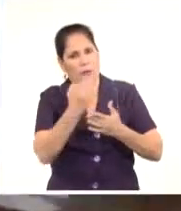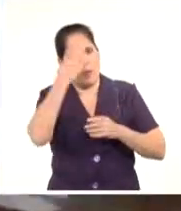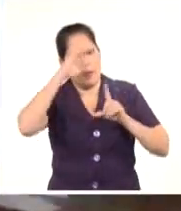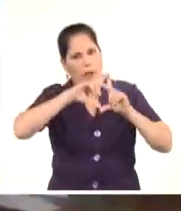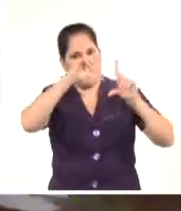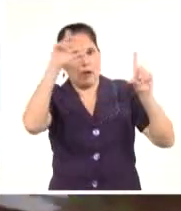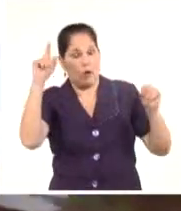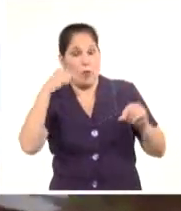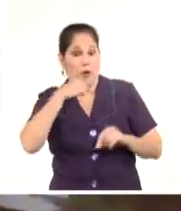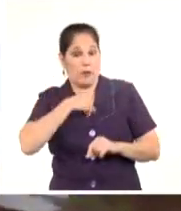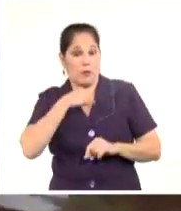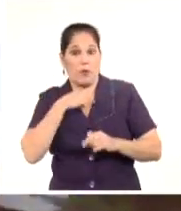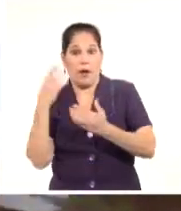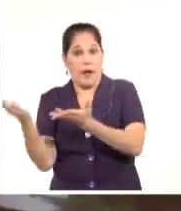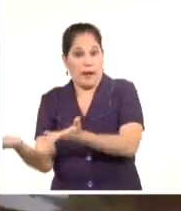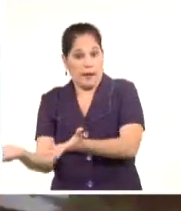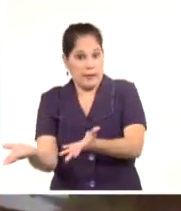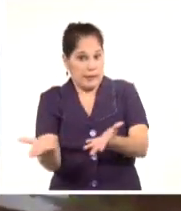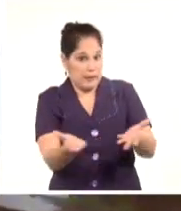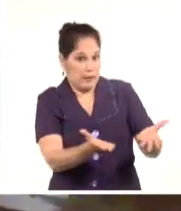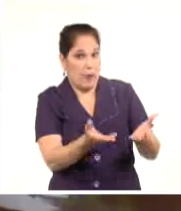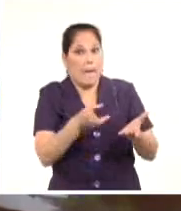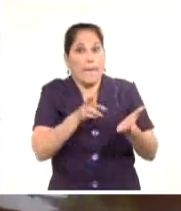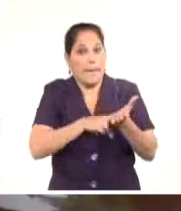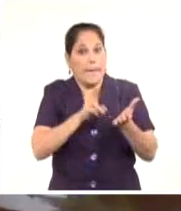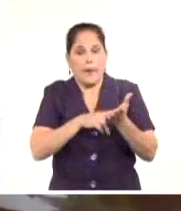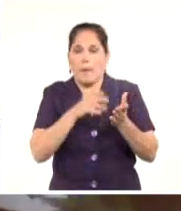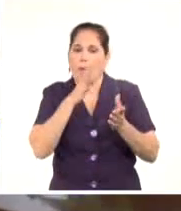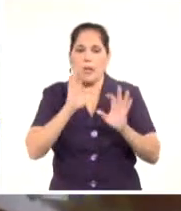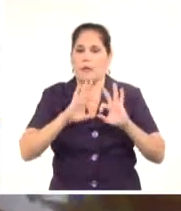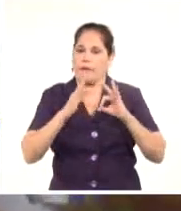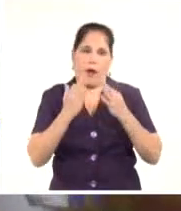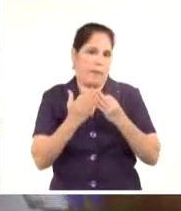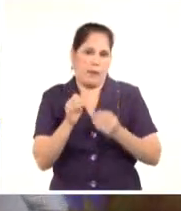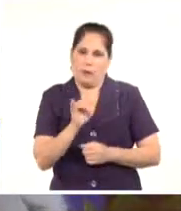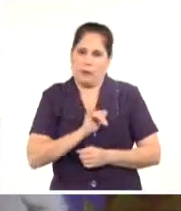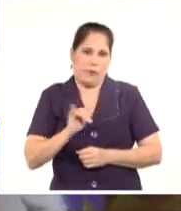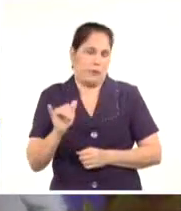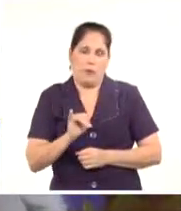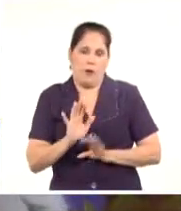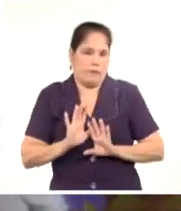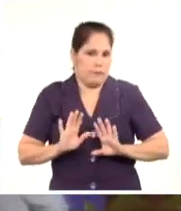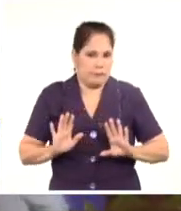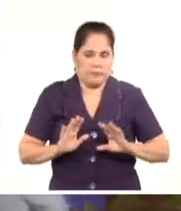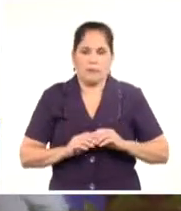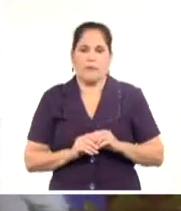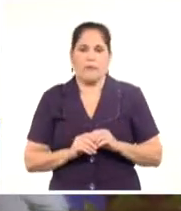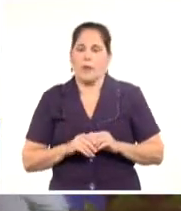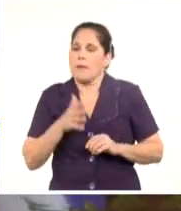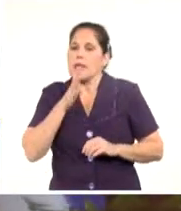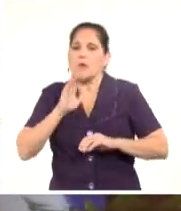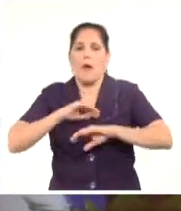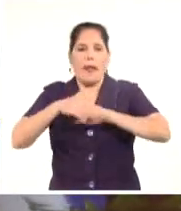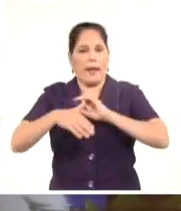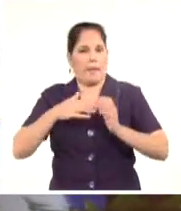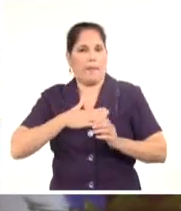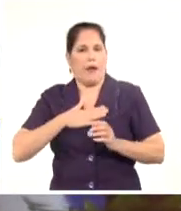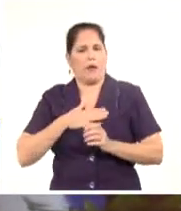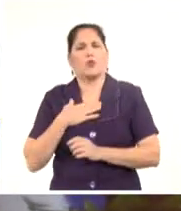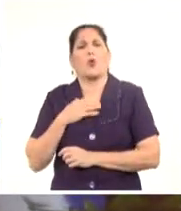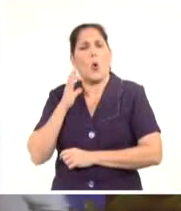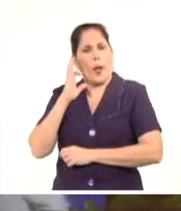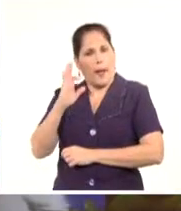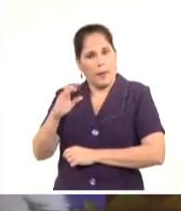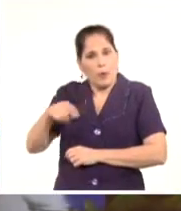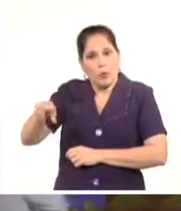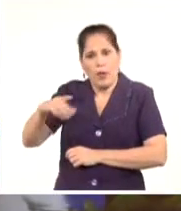He sido recibido aquí como miembro de la familia. He sido recibido como un hermano, con el respeto que